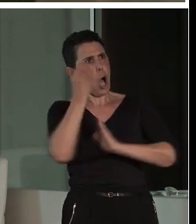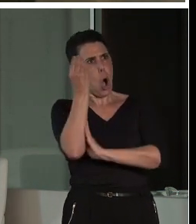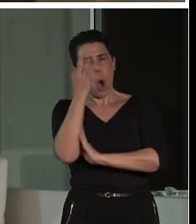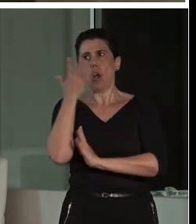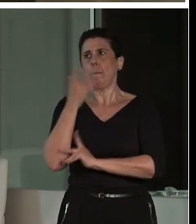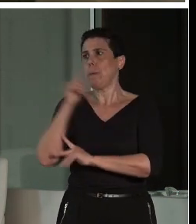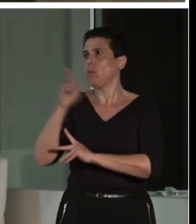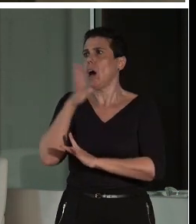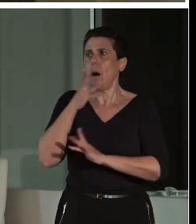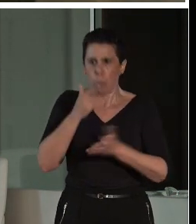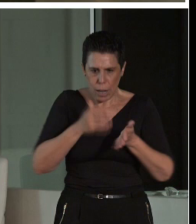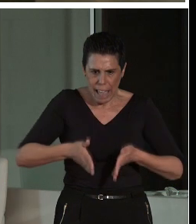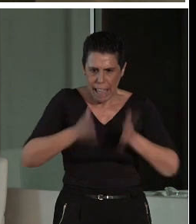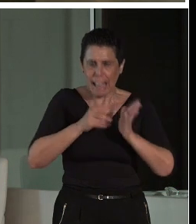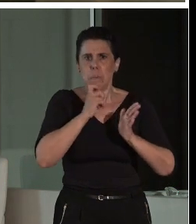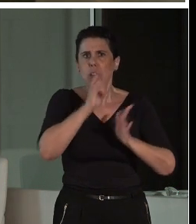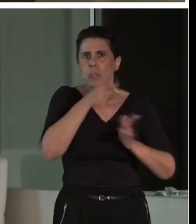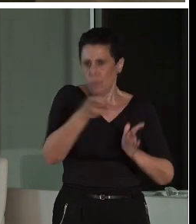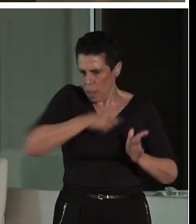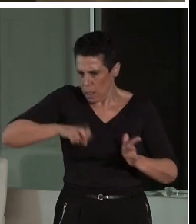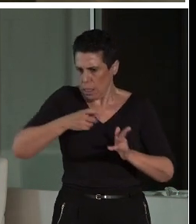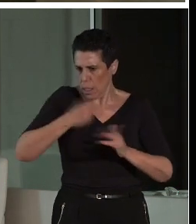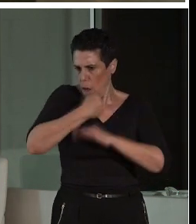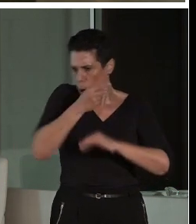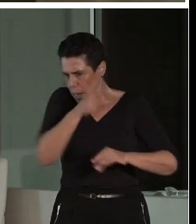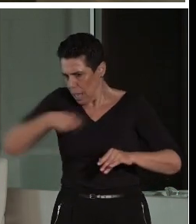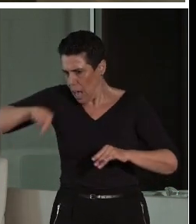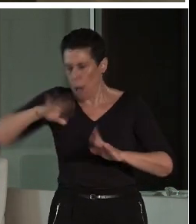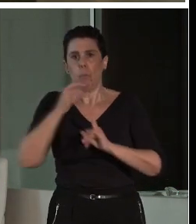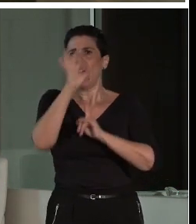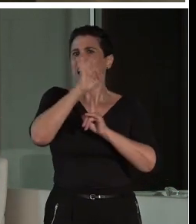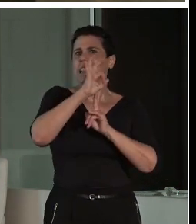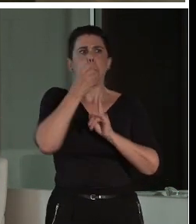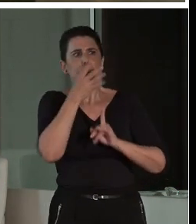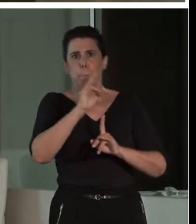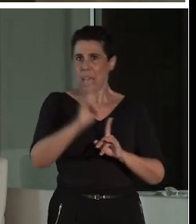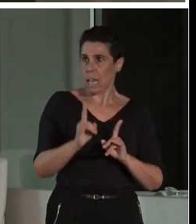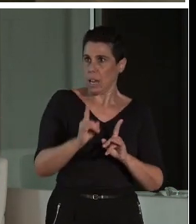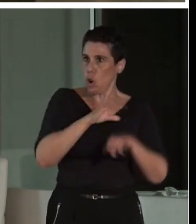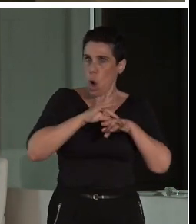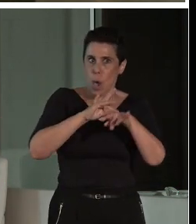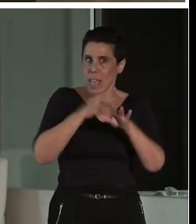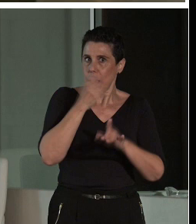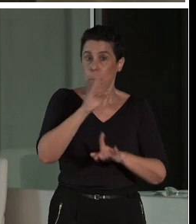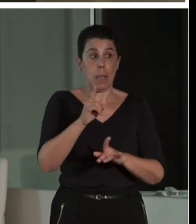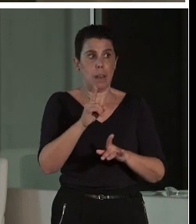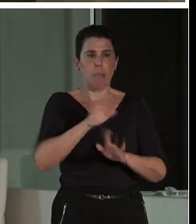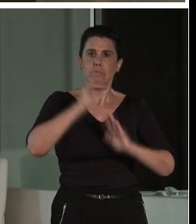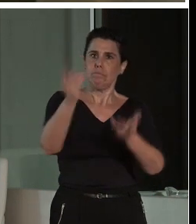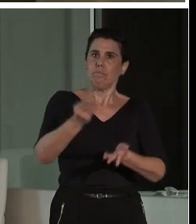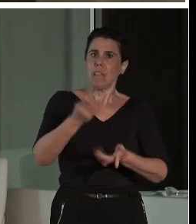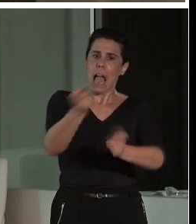camino no te ha ayudado a seguir? ¿Por qué las indicaciones no están bien puestas? Todo eso nos ayuda a nosotros a